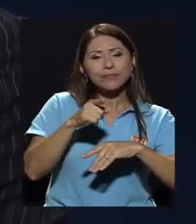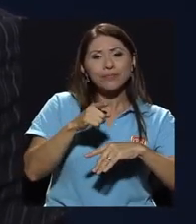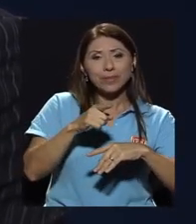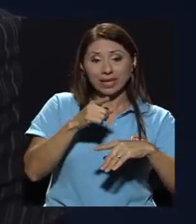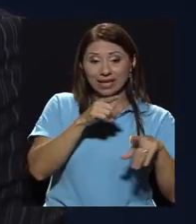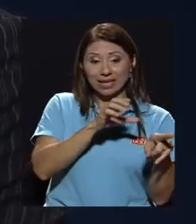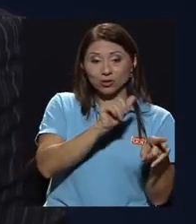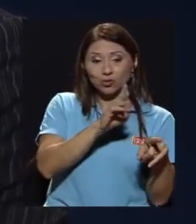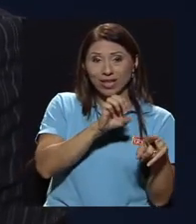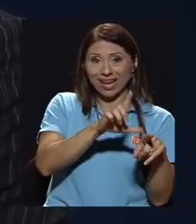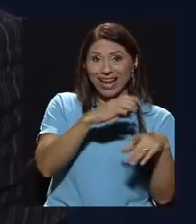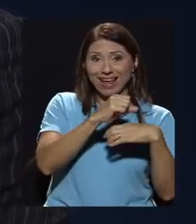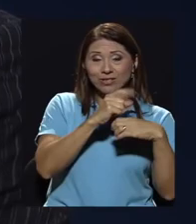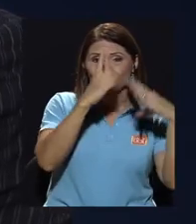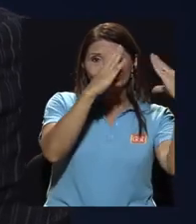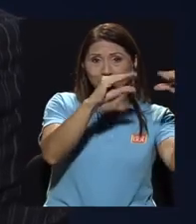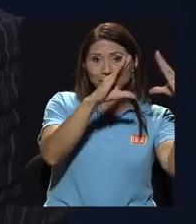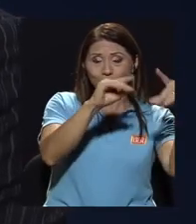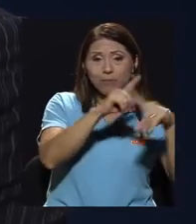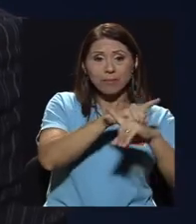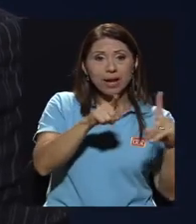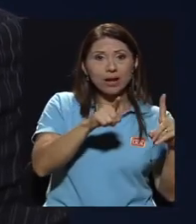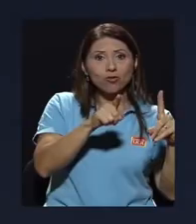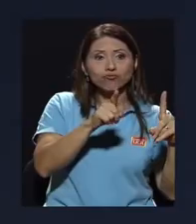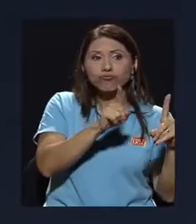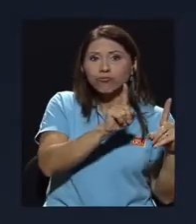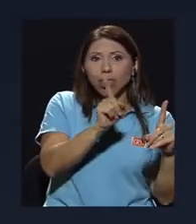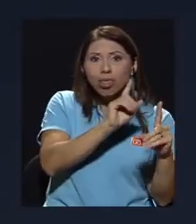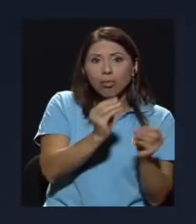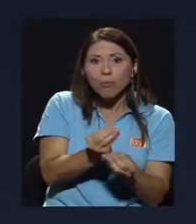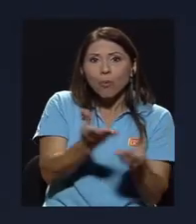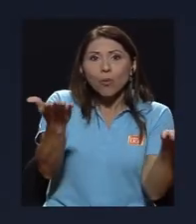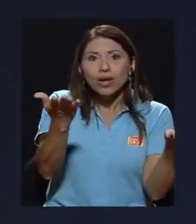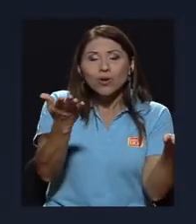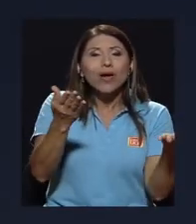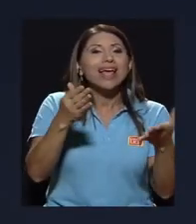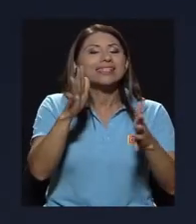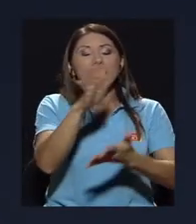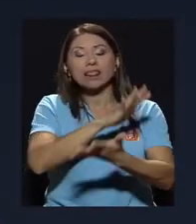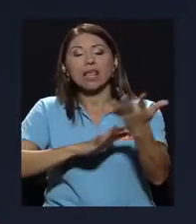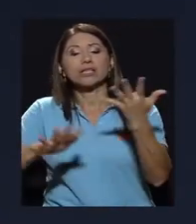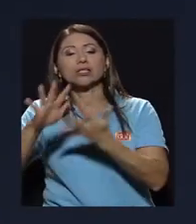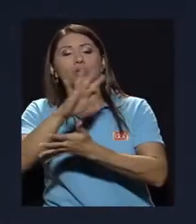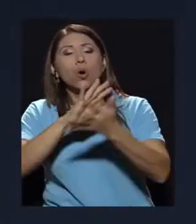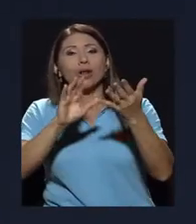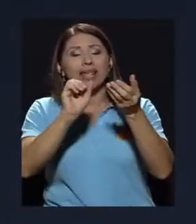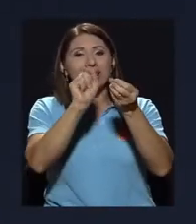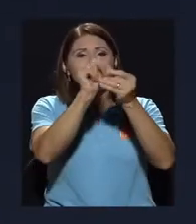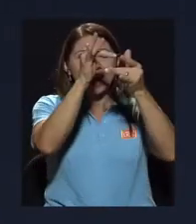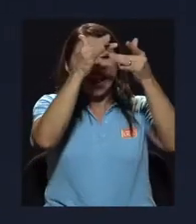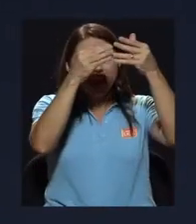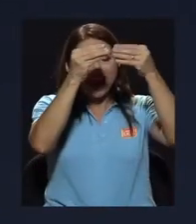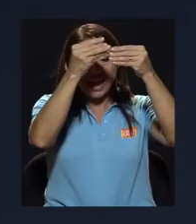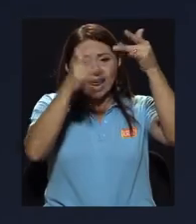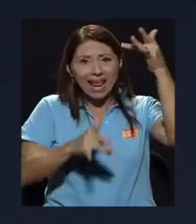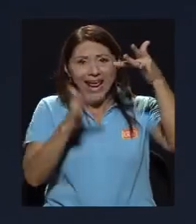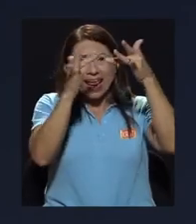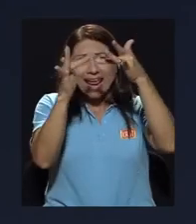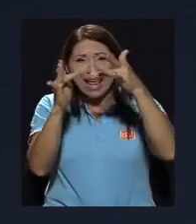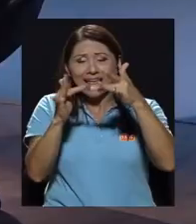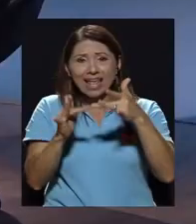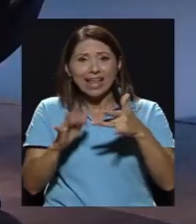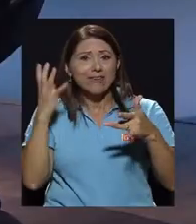ha realizado pero que en ningún momento lo ha hecho público que es el desorden en el espectro radioeléctrico y vea como la falta de